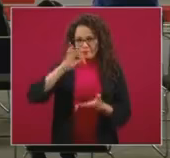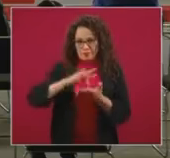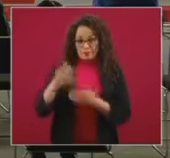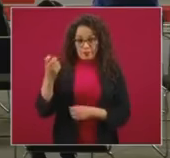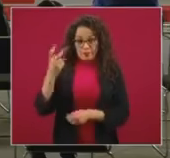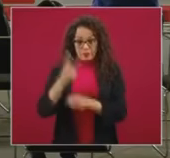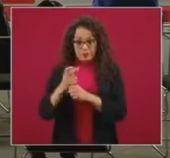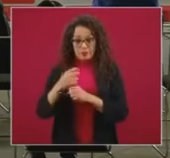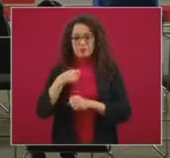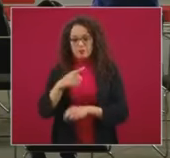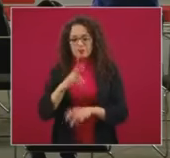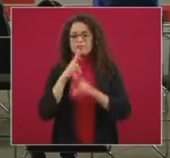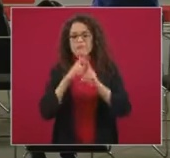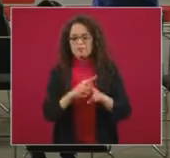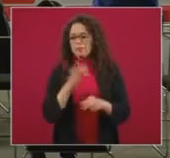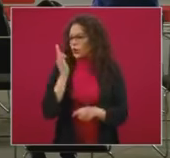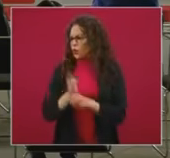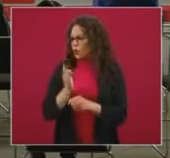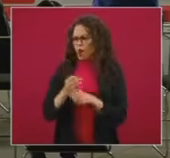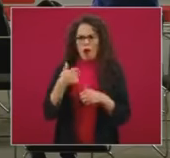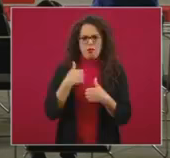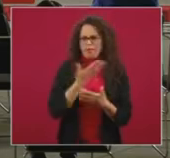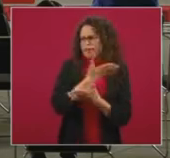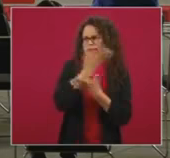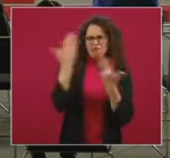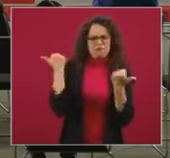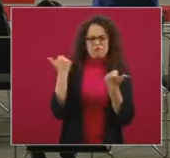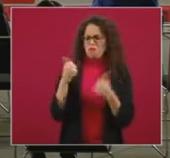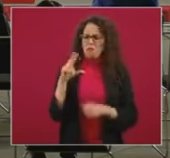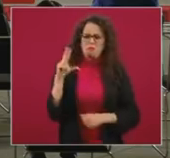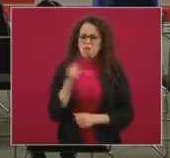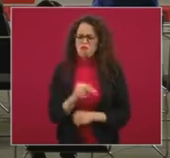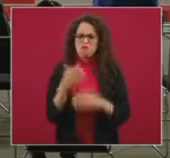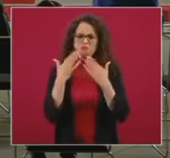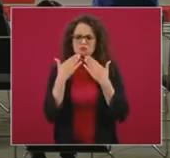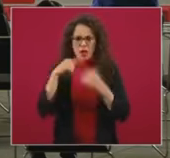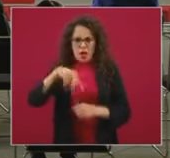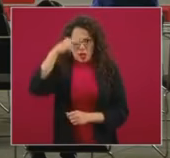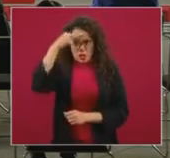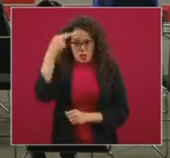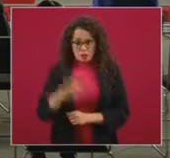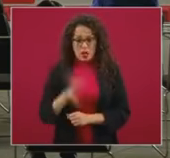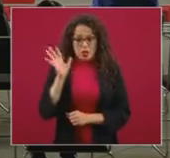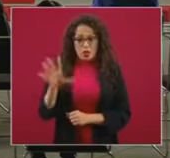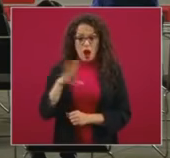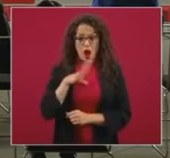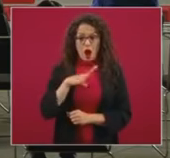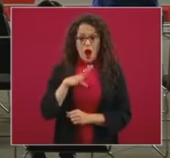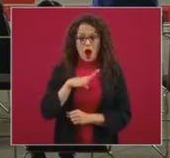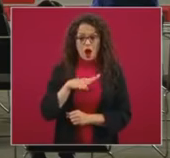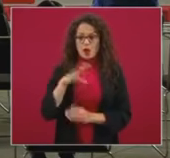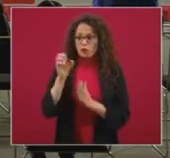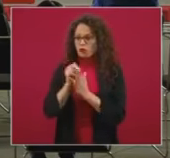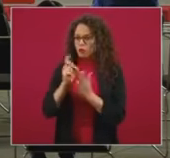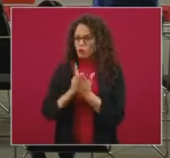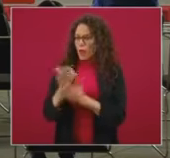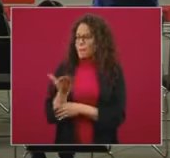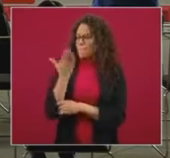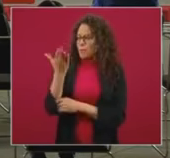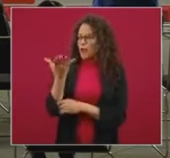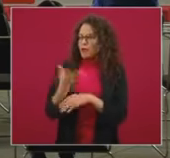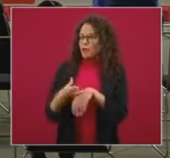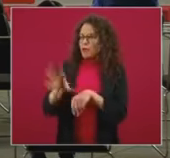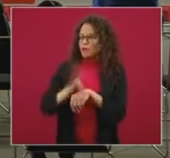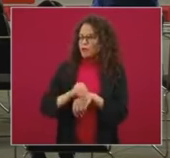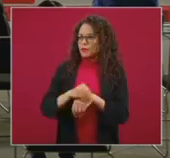No, hasta el momento no tengo conocimiento de que en México se haya sometido una solicitud de autorización